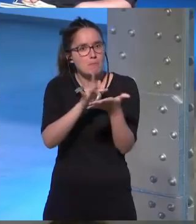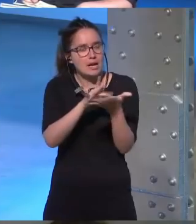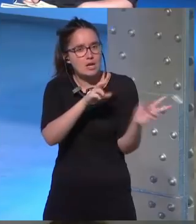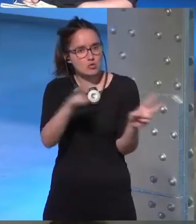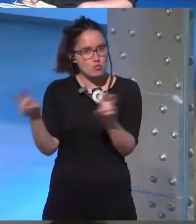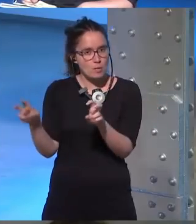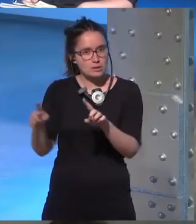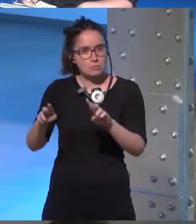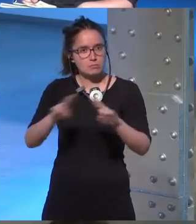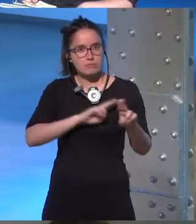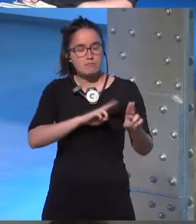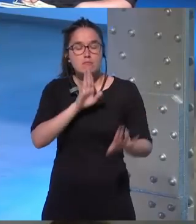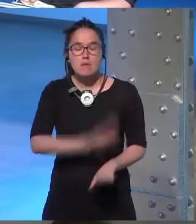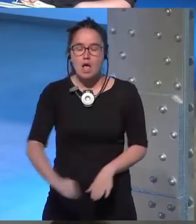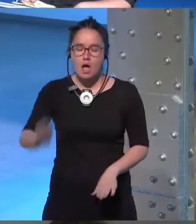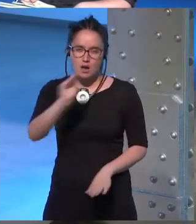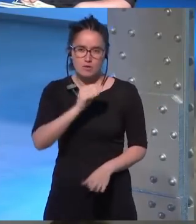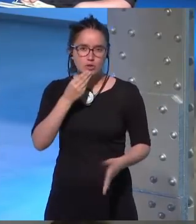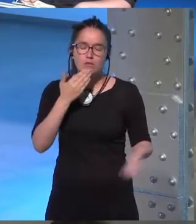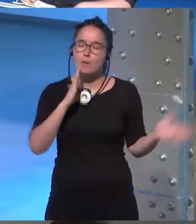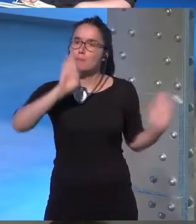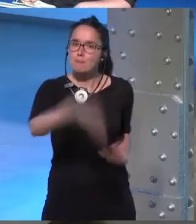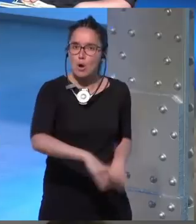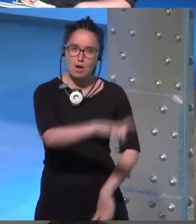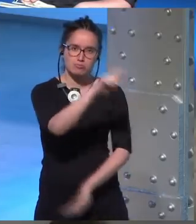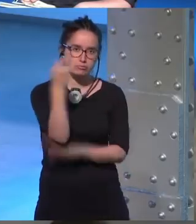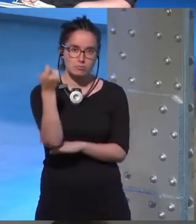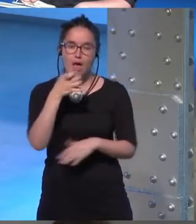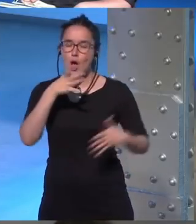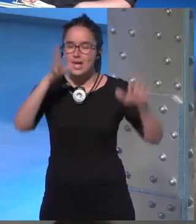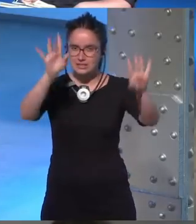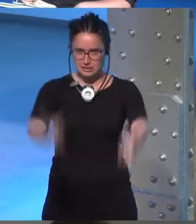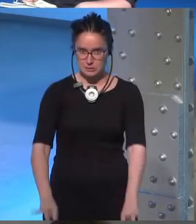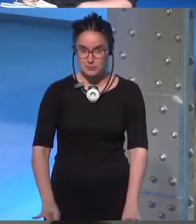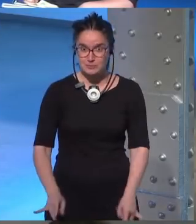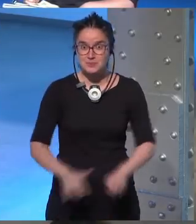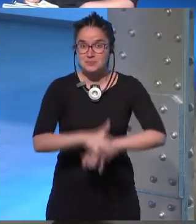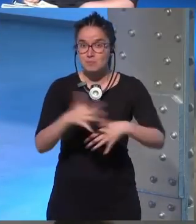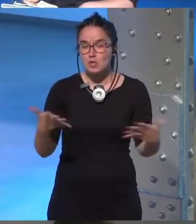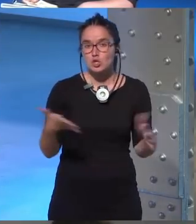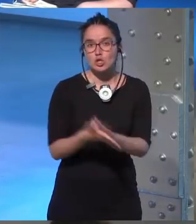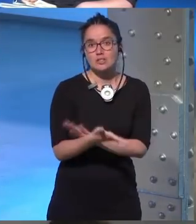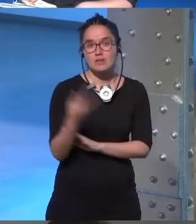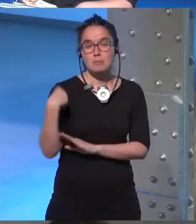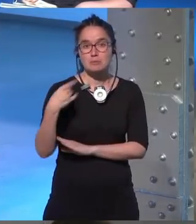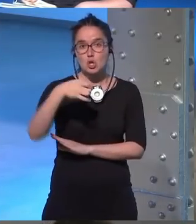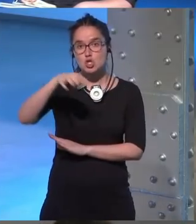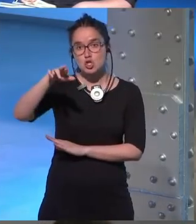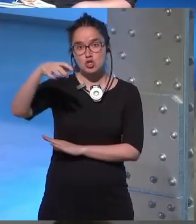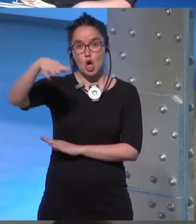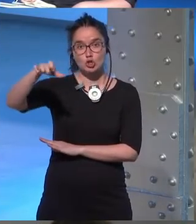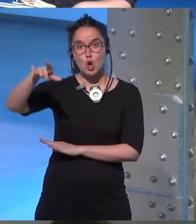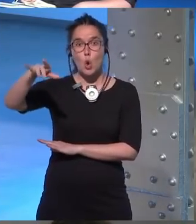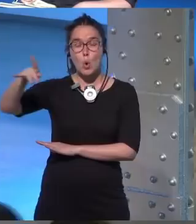agente y me dijo esto es maravilloso y dije guay lo he conseguido ahora ya sí que lo sé no es como George Lucas que tenía tantos